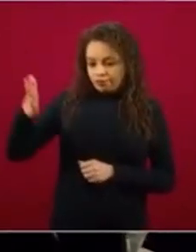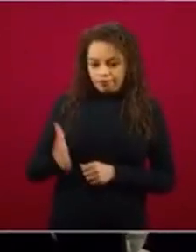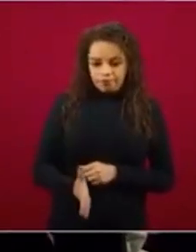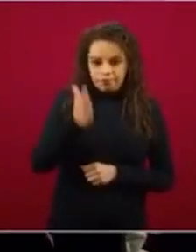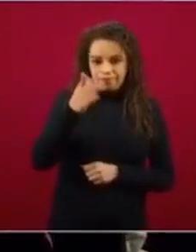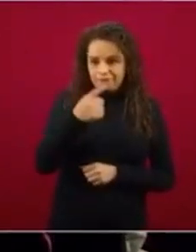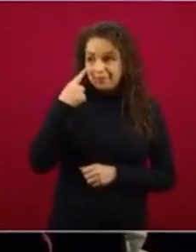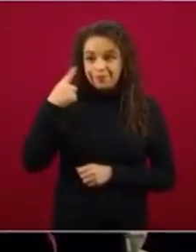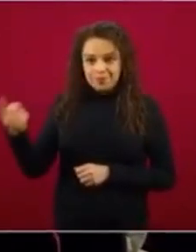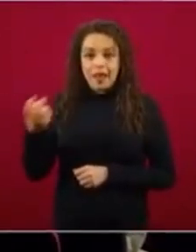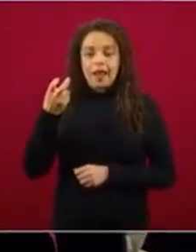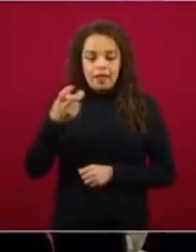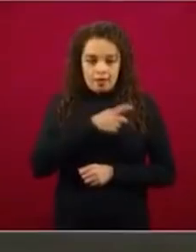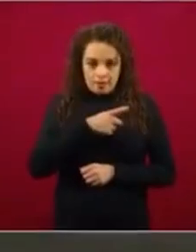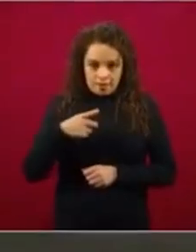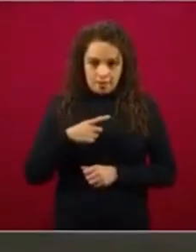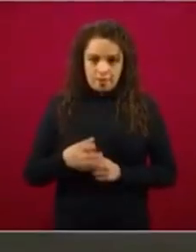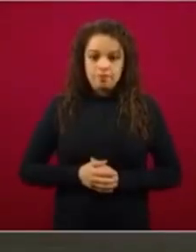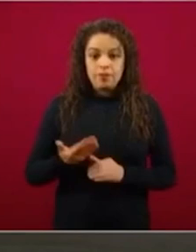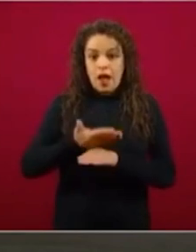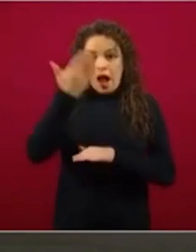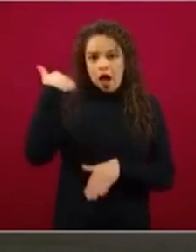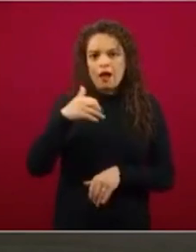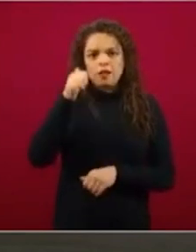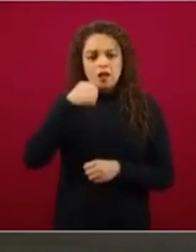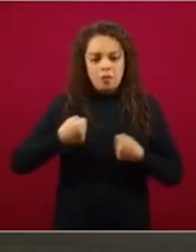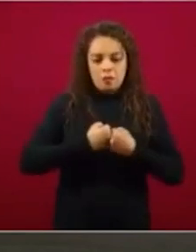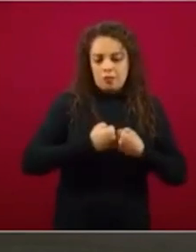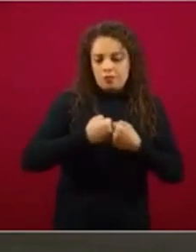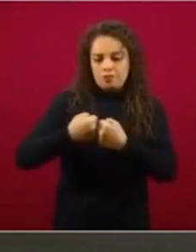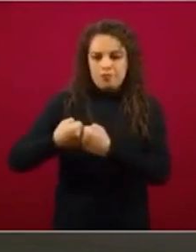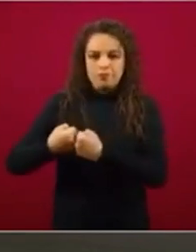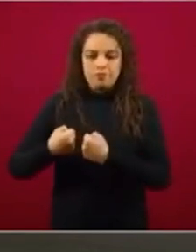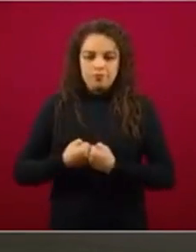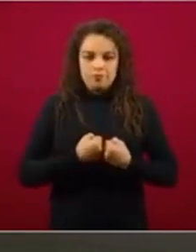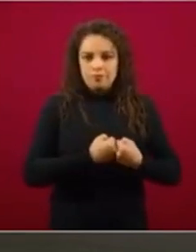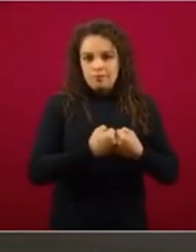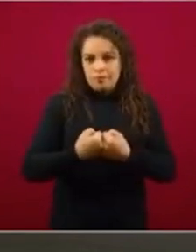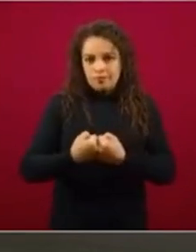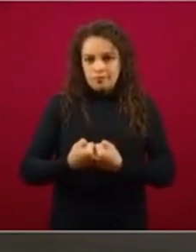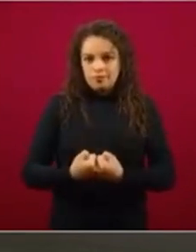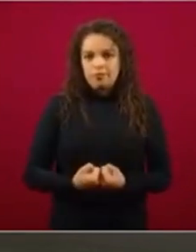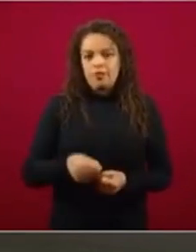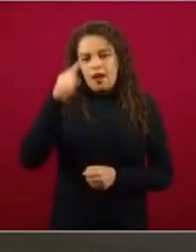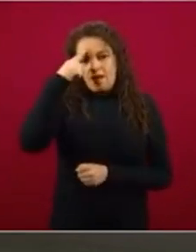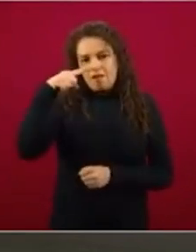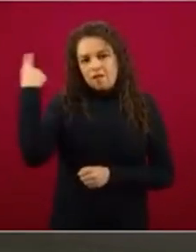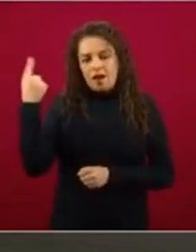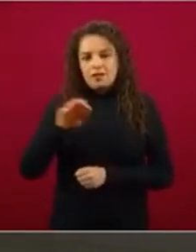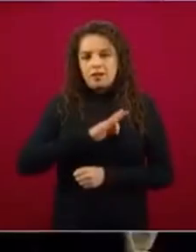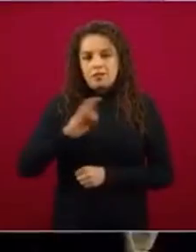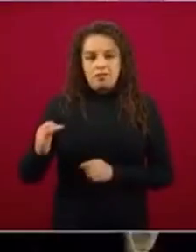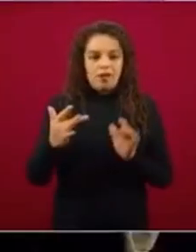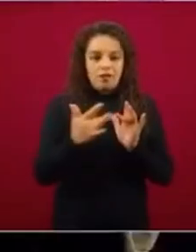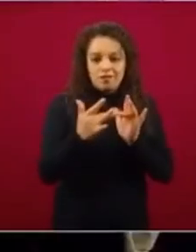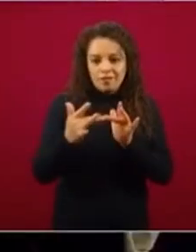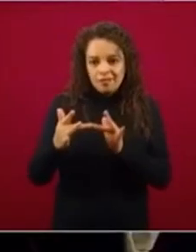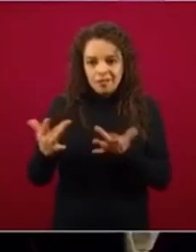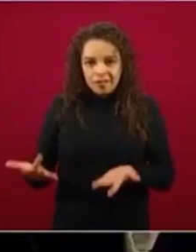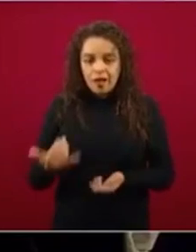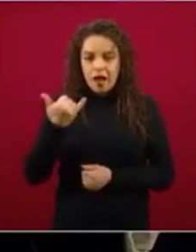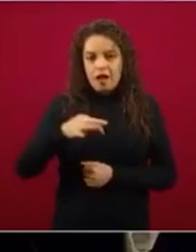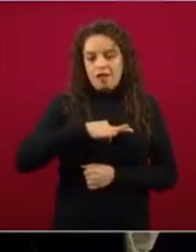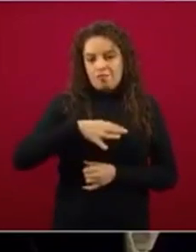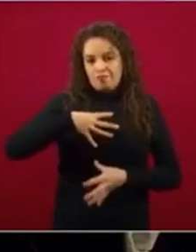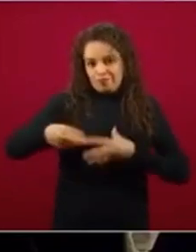poca delimitación, había mucha posibilidad de encuentro y de contagio y después tenemos que